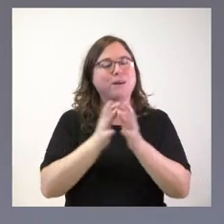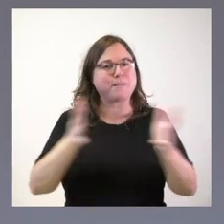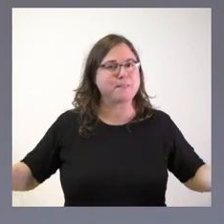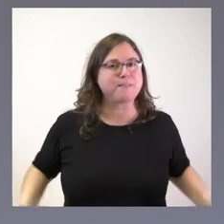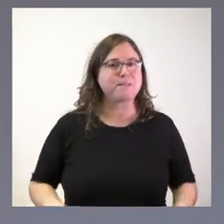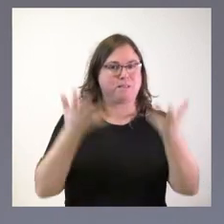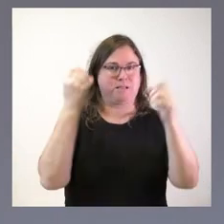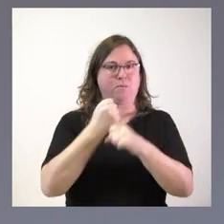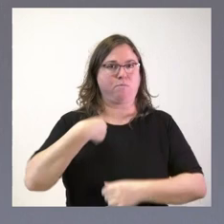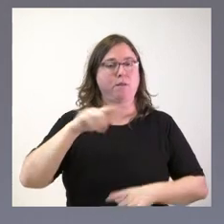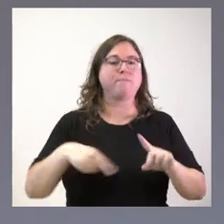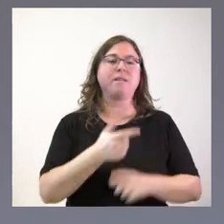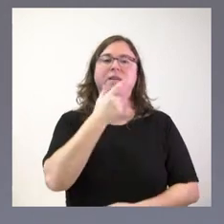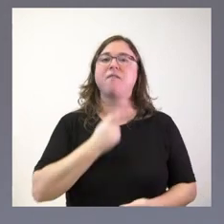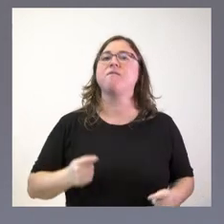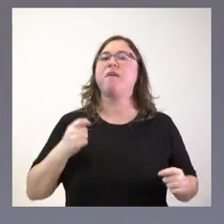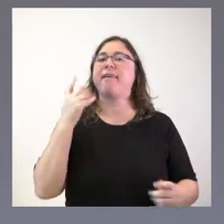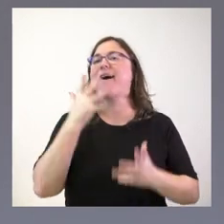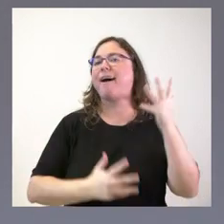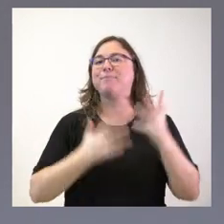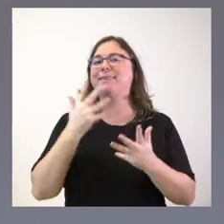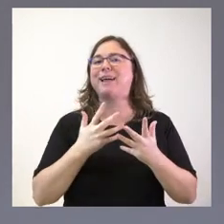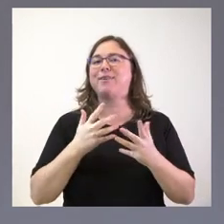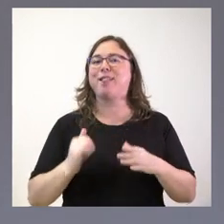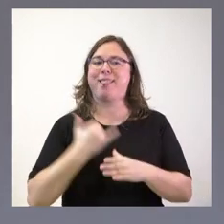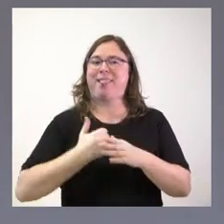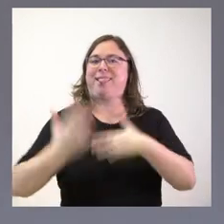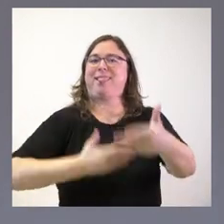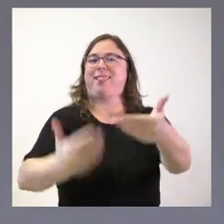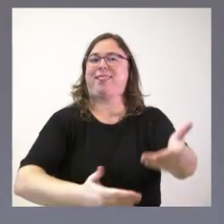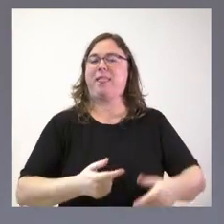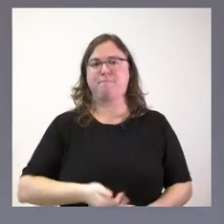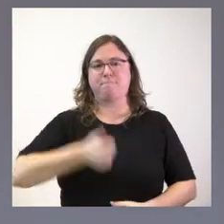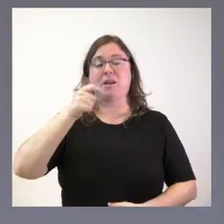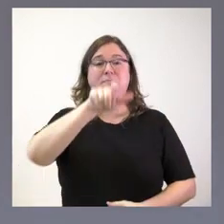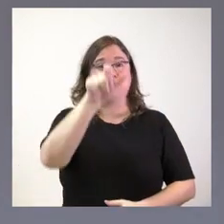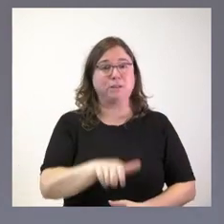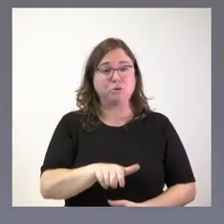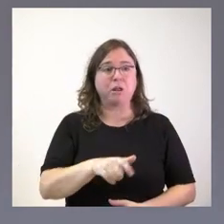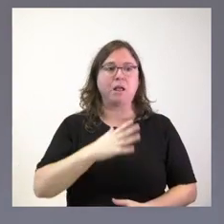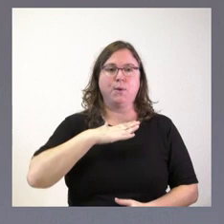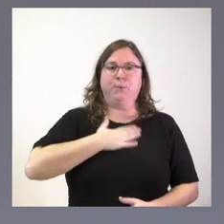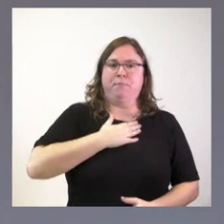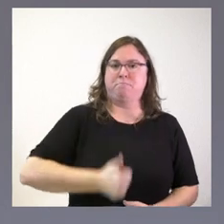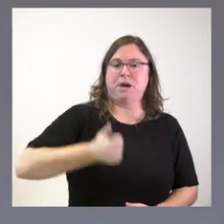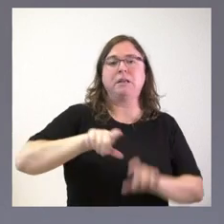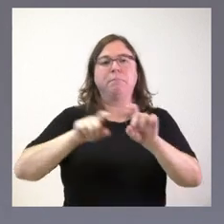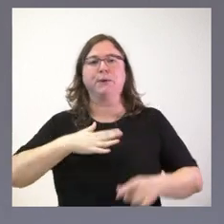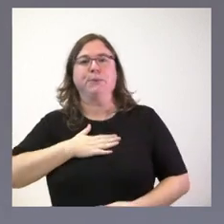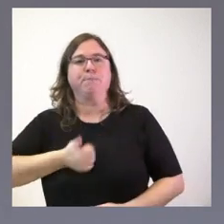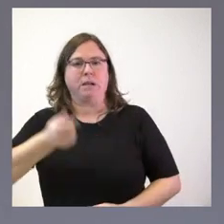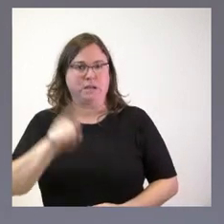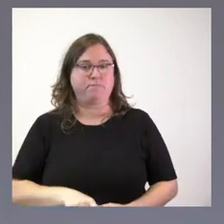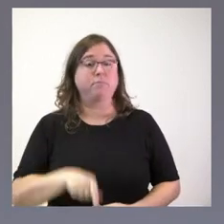tarea y facilitar que haya una Administración más ágil y más eficaz para personas y para empresas. Efectivamente,